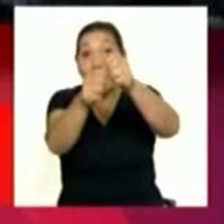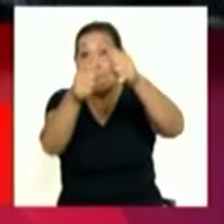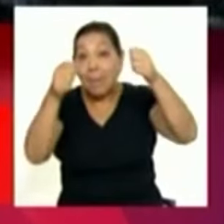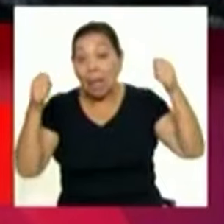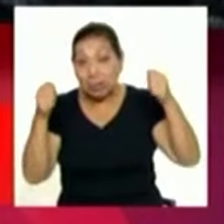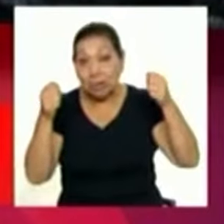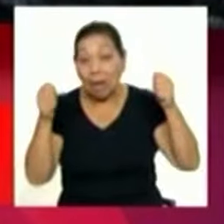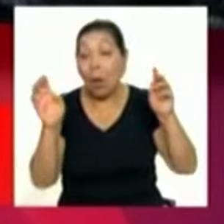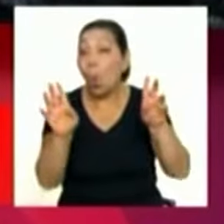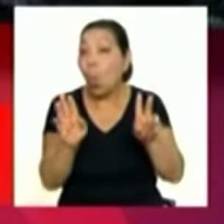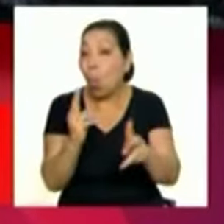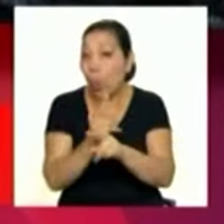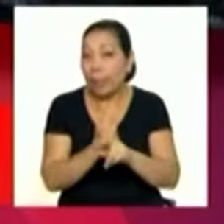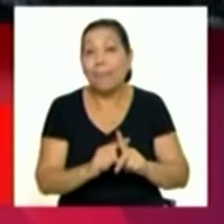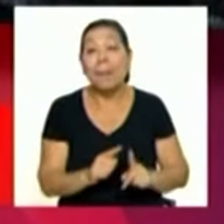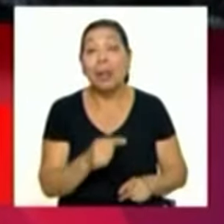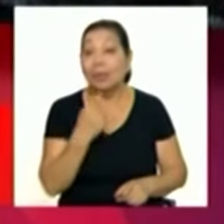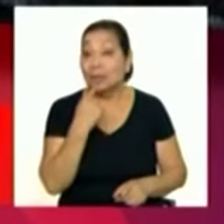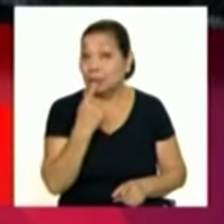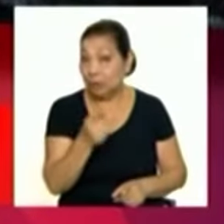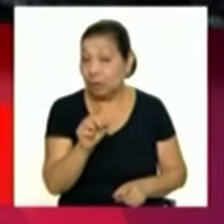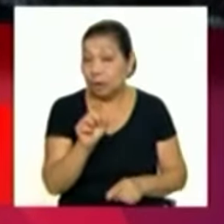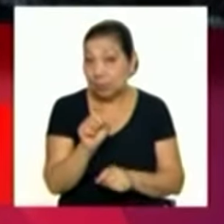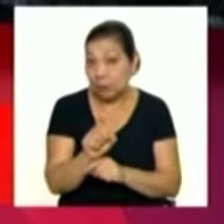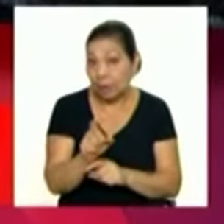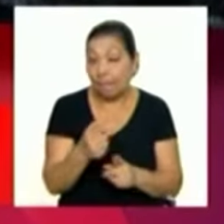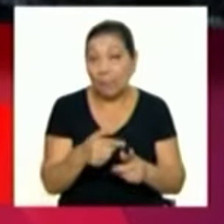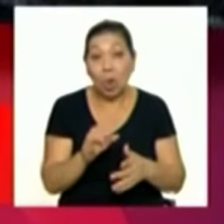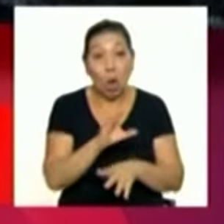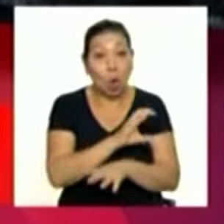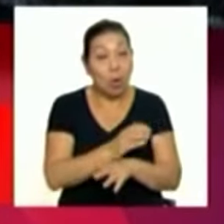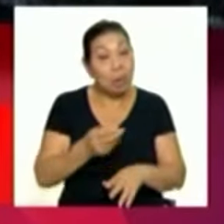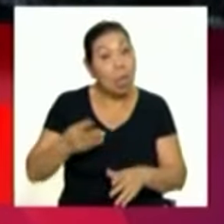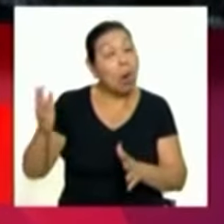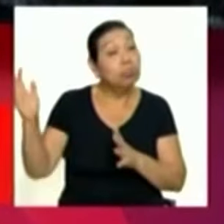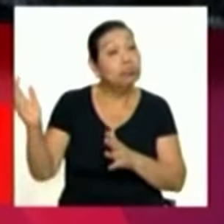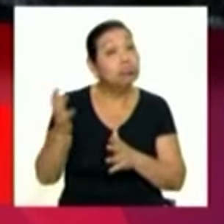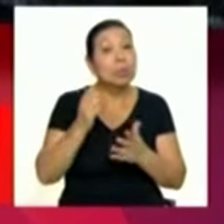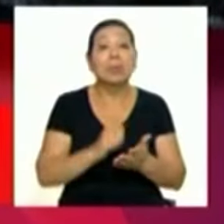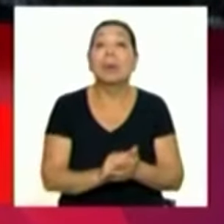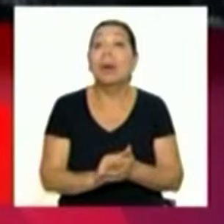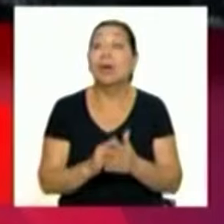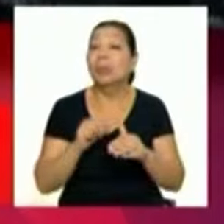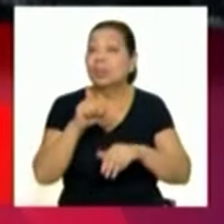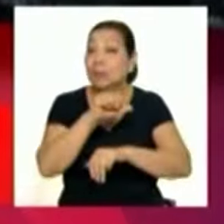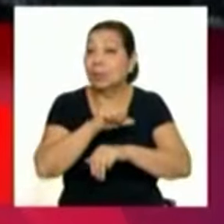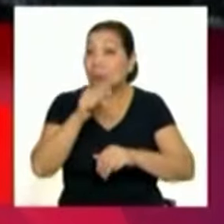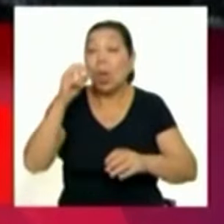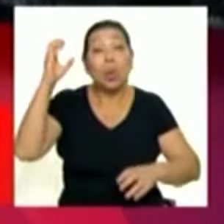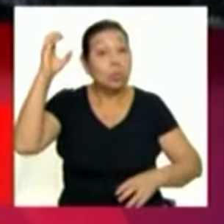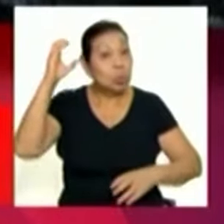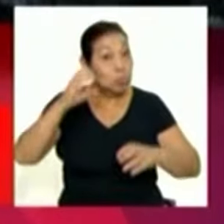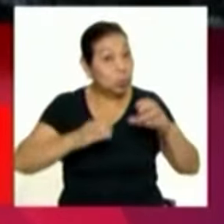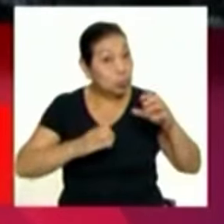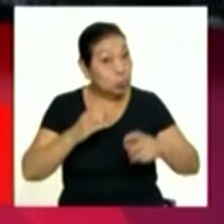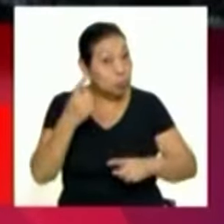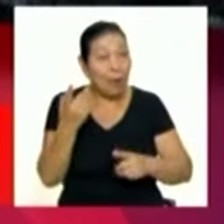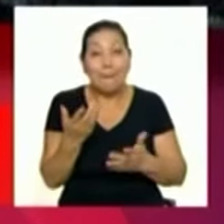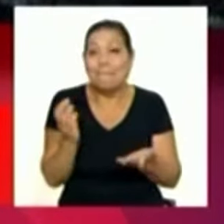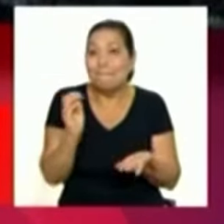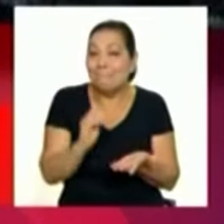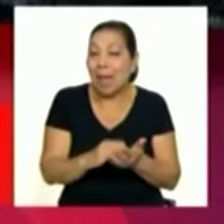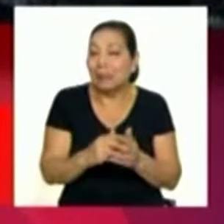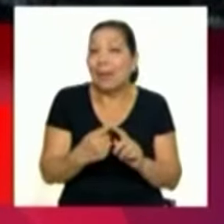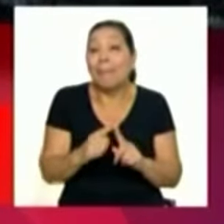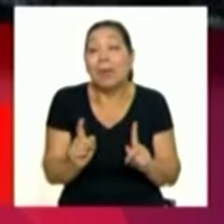resumen, panorama a nivel nacional para fin de semana, zona costera con incremento de vientos, zona altoandina con precipitaciones aún, precipitaciones